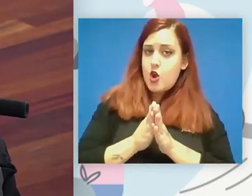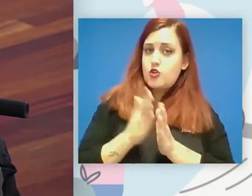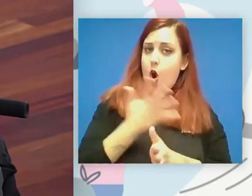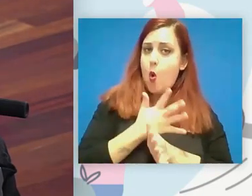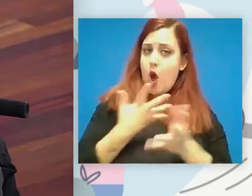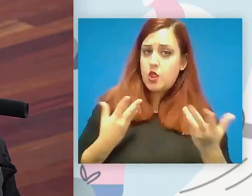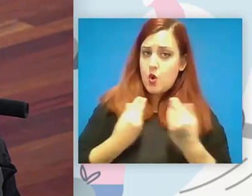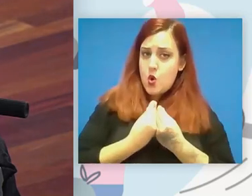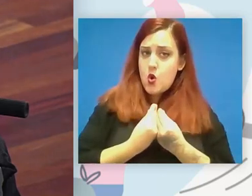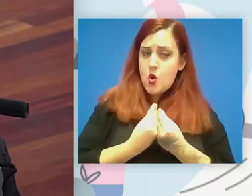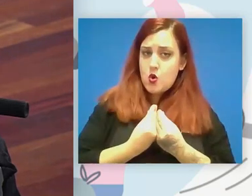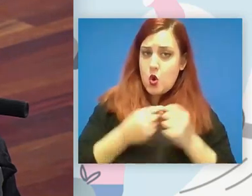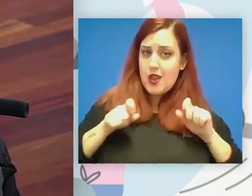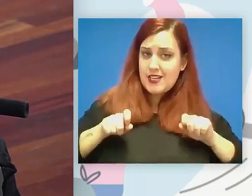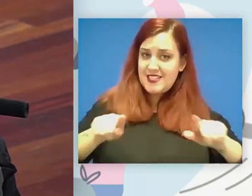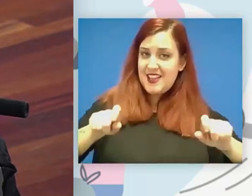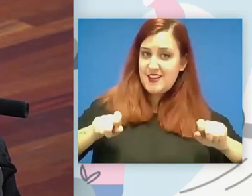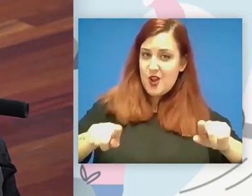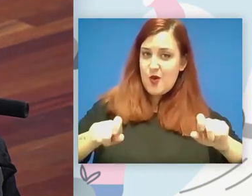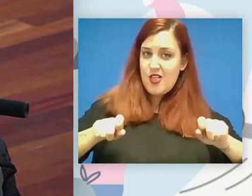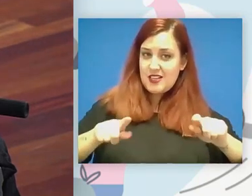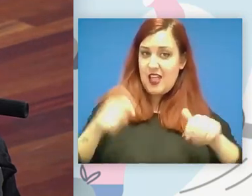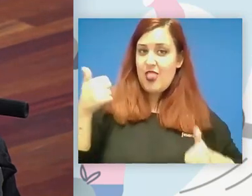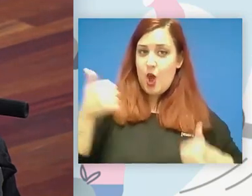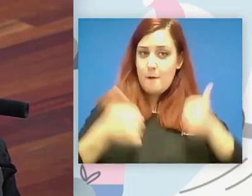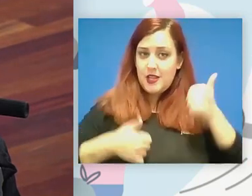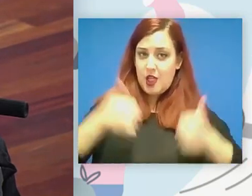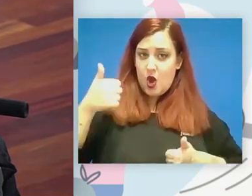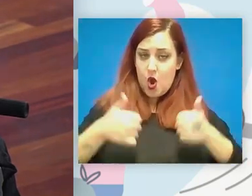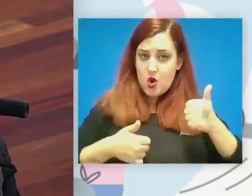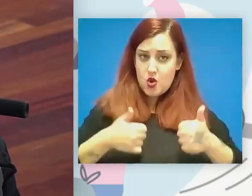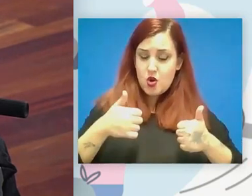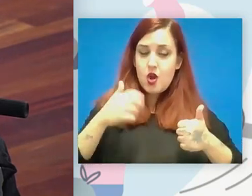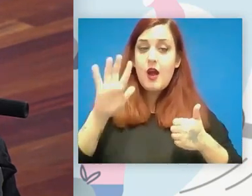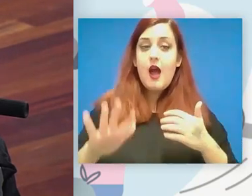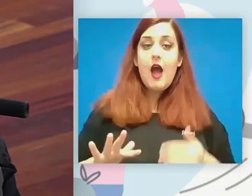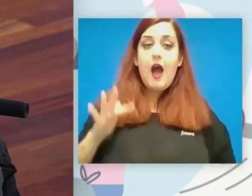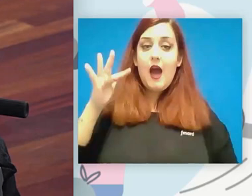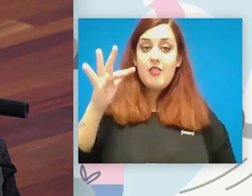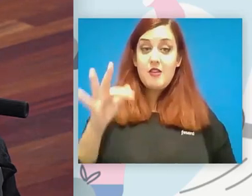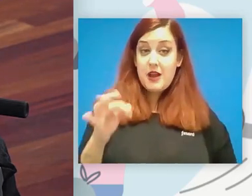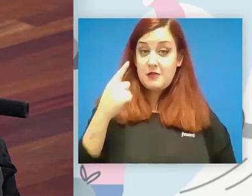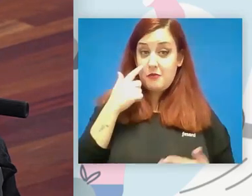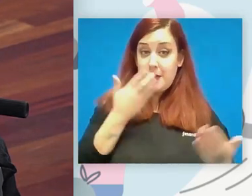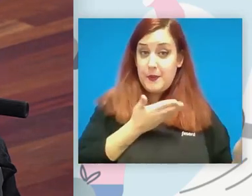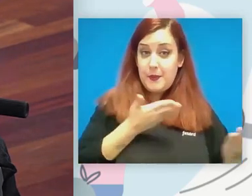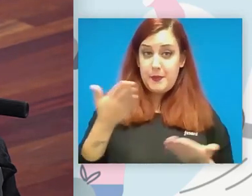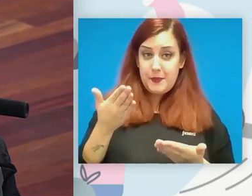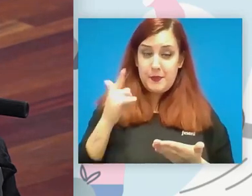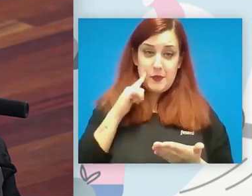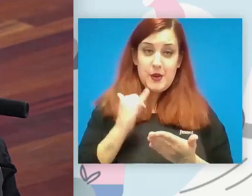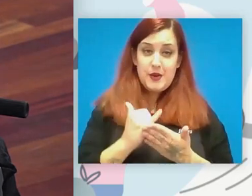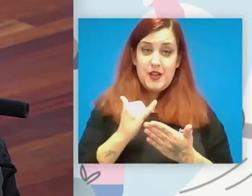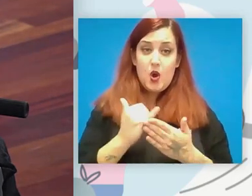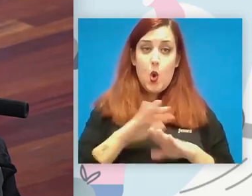en sillas de ruedas de competición y además para muestra un botón de hecho la